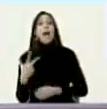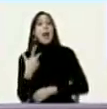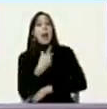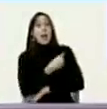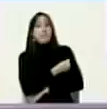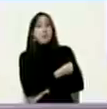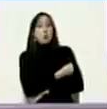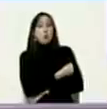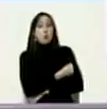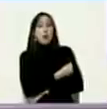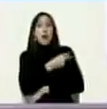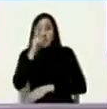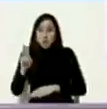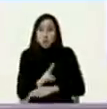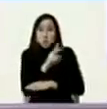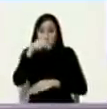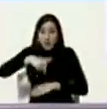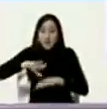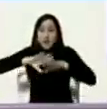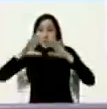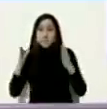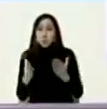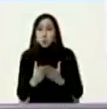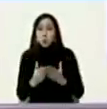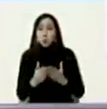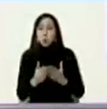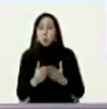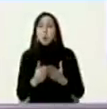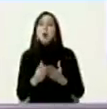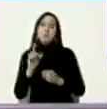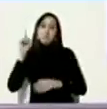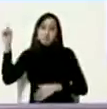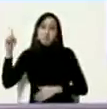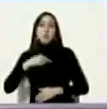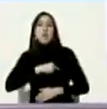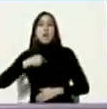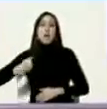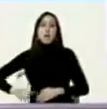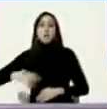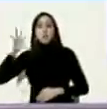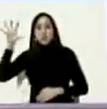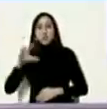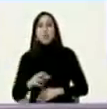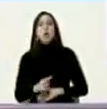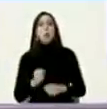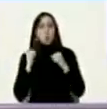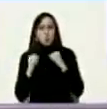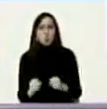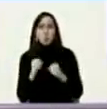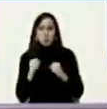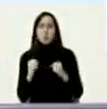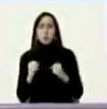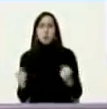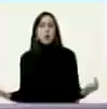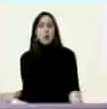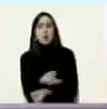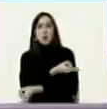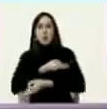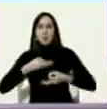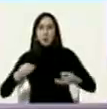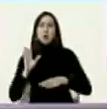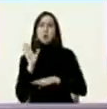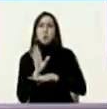más utilizadas en el mundo? las vacunas chinas de gran seguridad de gran eficiencia de gran